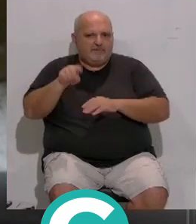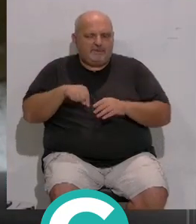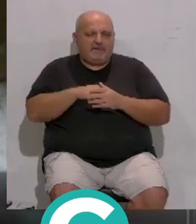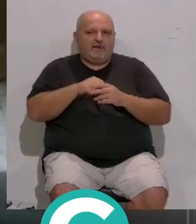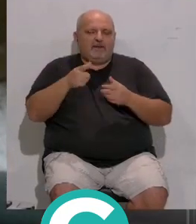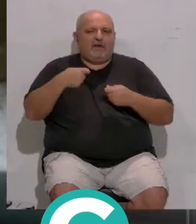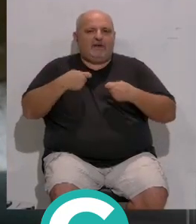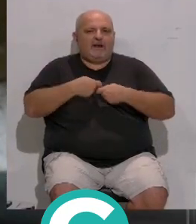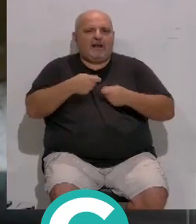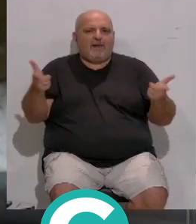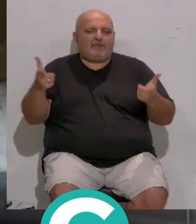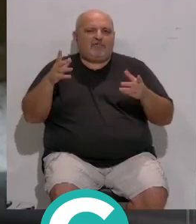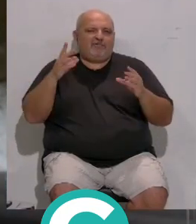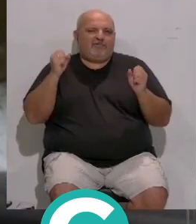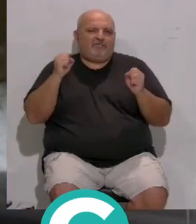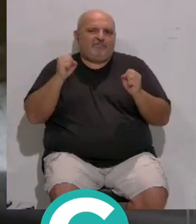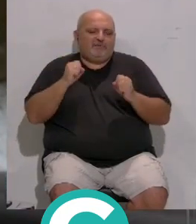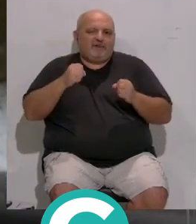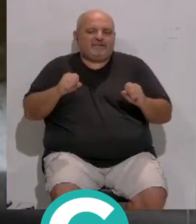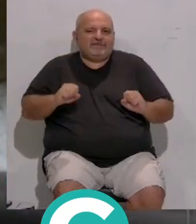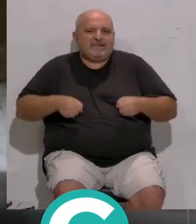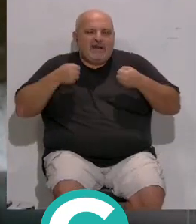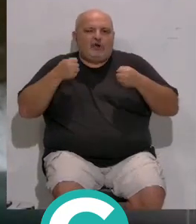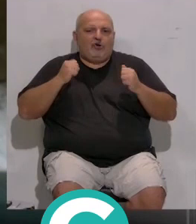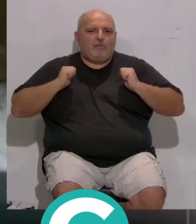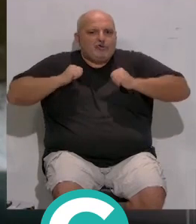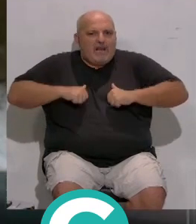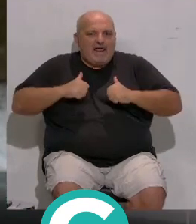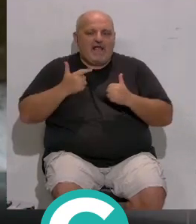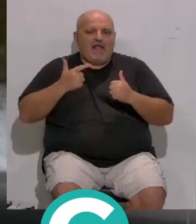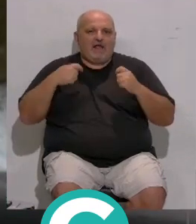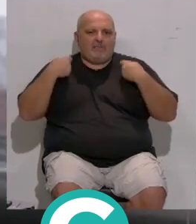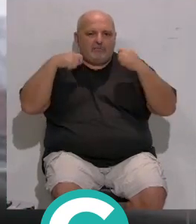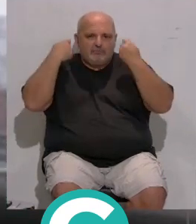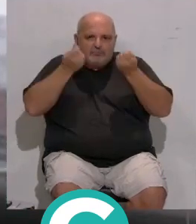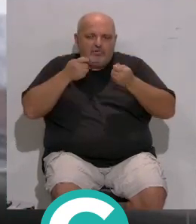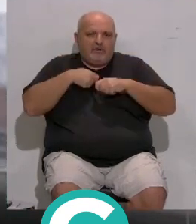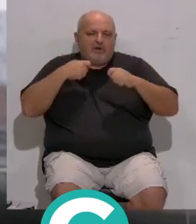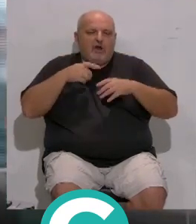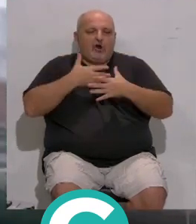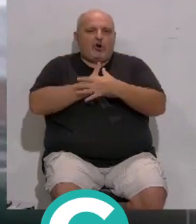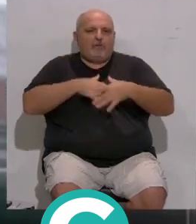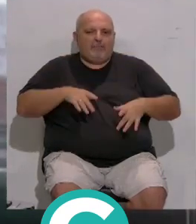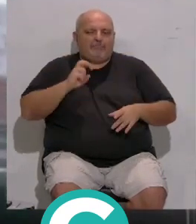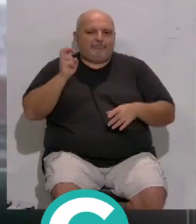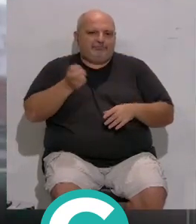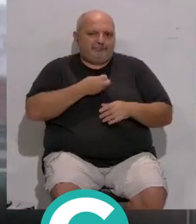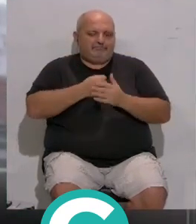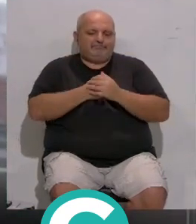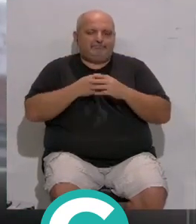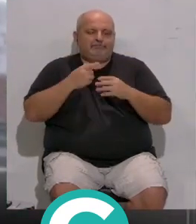el reparto de materiales de frío... ...como son los sacos de dormir... ...mochilas impermeables, ropa interior y ropa de abrigo...